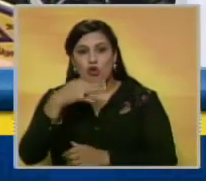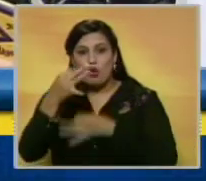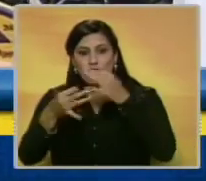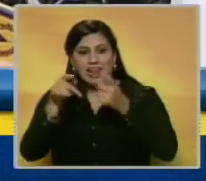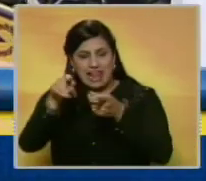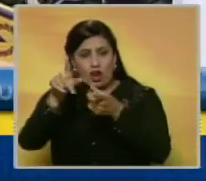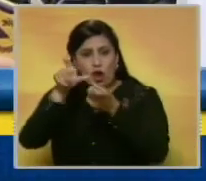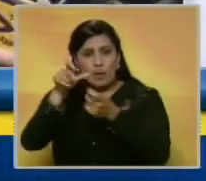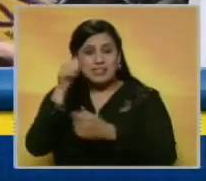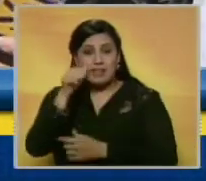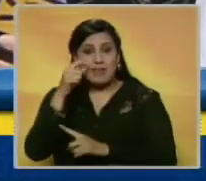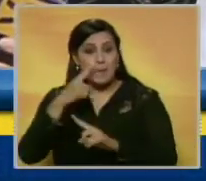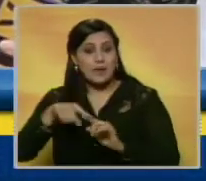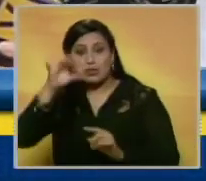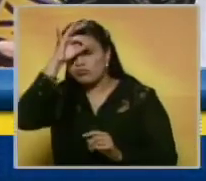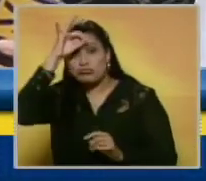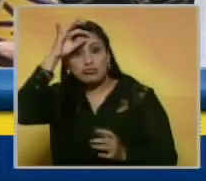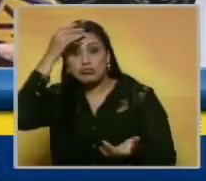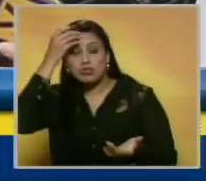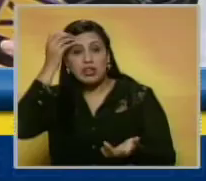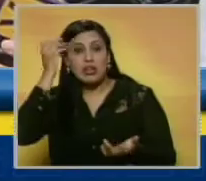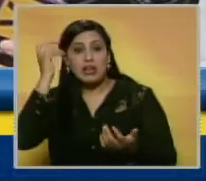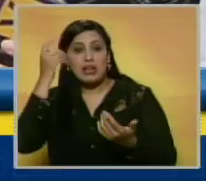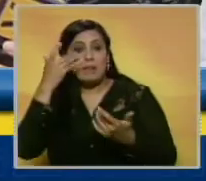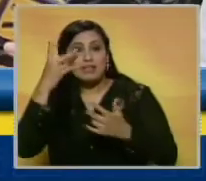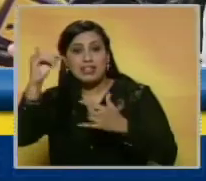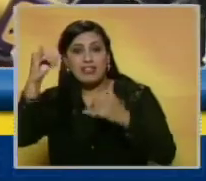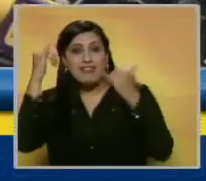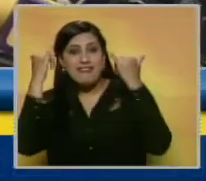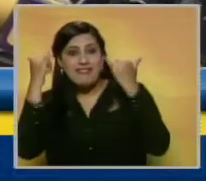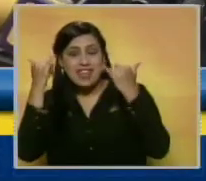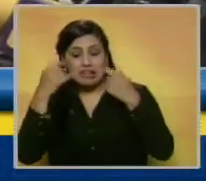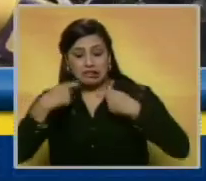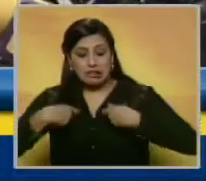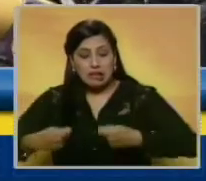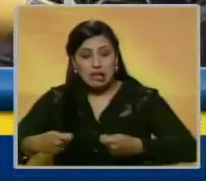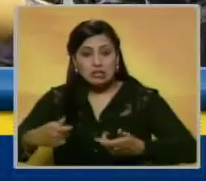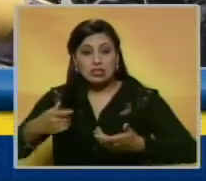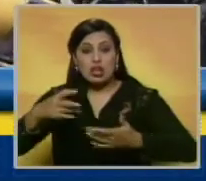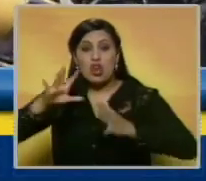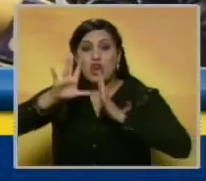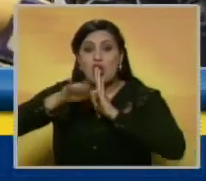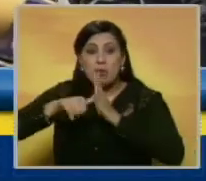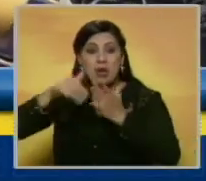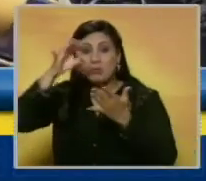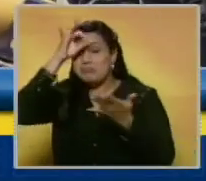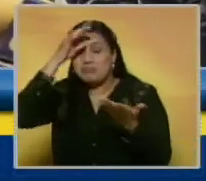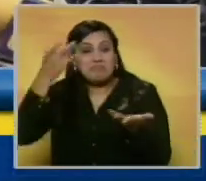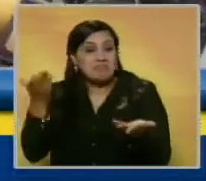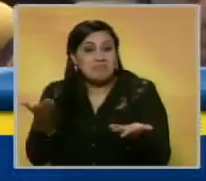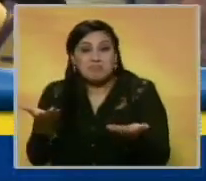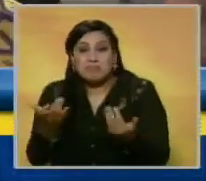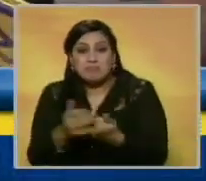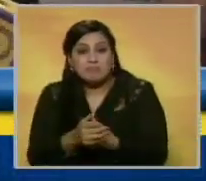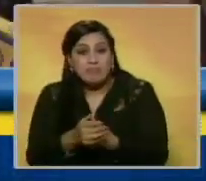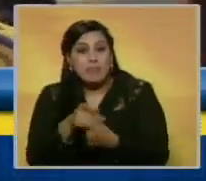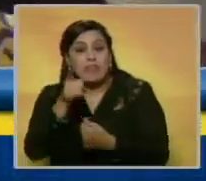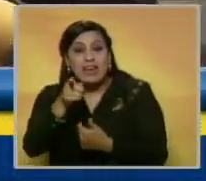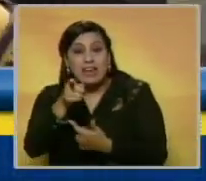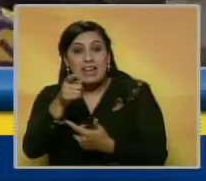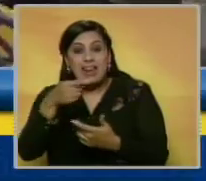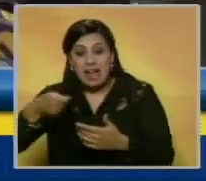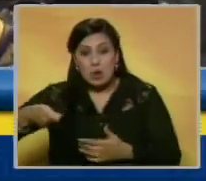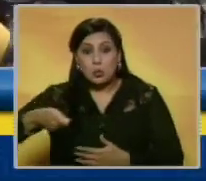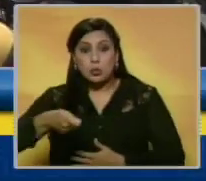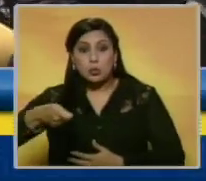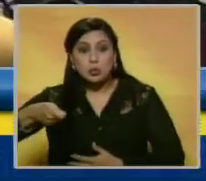cobró el sábado, pero no sé si cuando se fue de fiesta, si lo gastó, si lo robaron, o sea, no sé. Él cuando lo